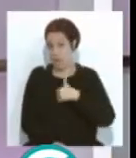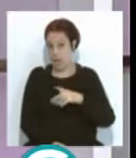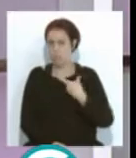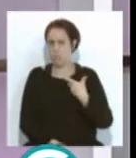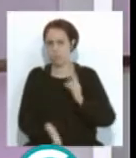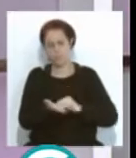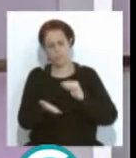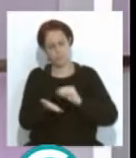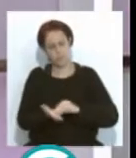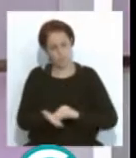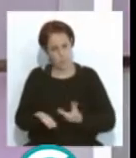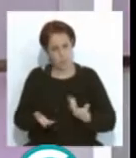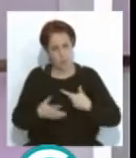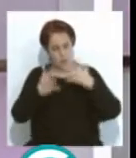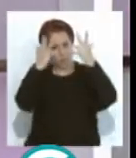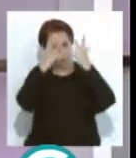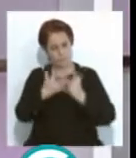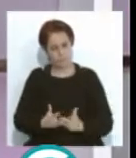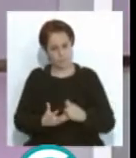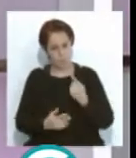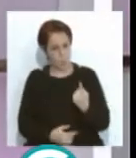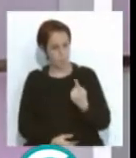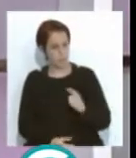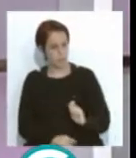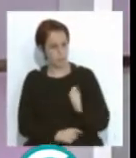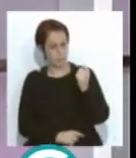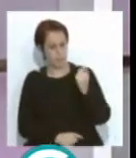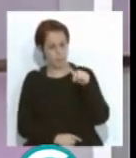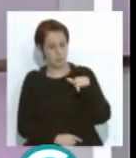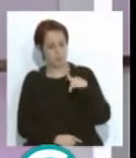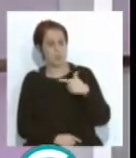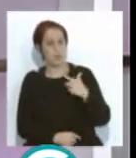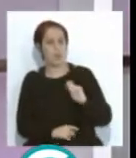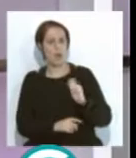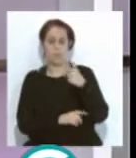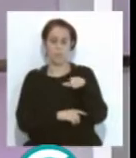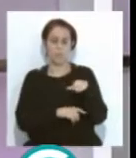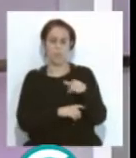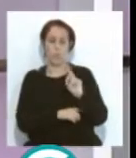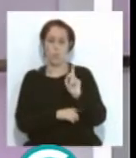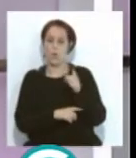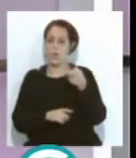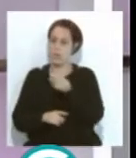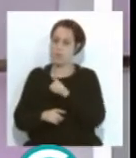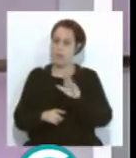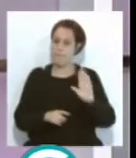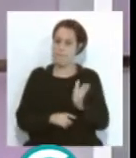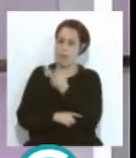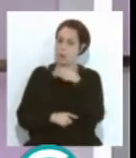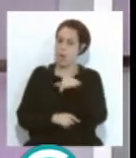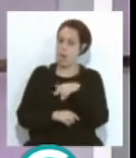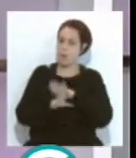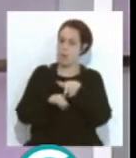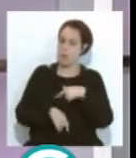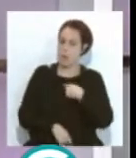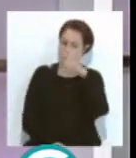veces se ha hecho un recuento y ha dicho, uy, es que gana esta que no tenía que ganar. O es que pasa esta que no contábamos con qué pasara y